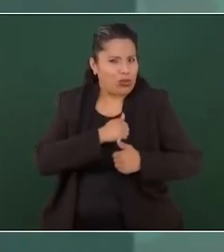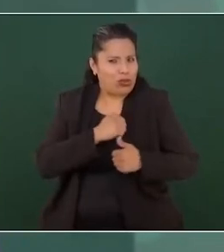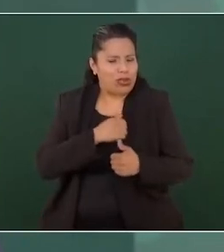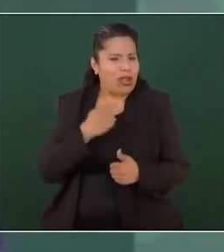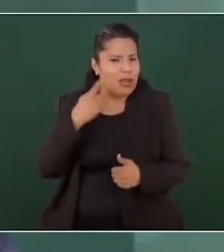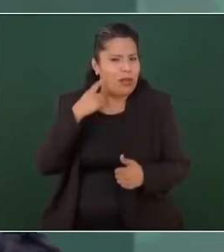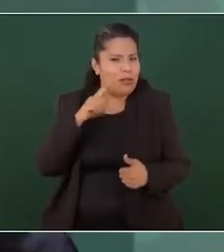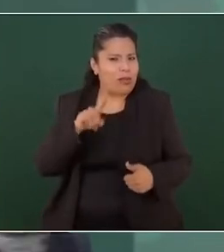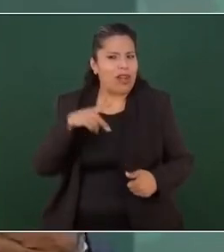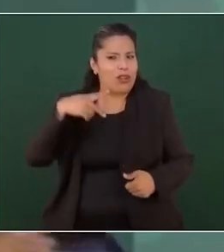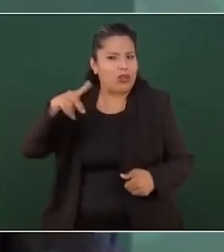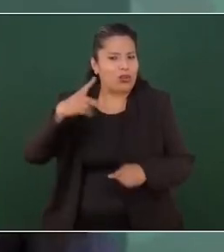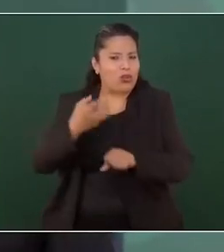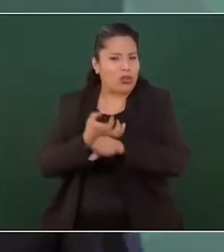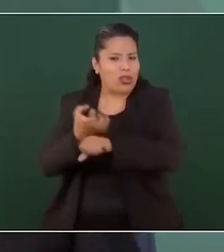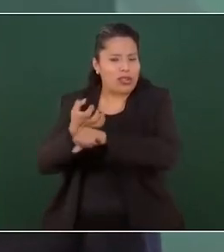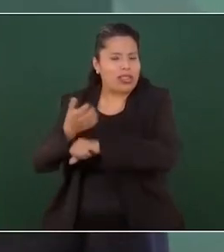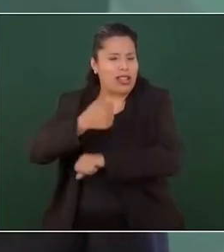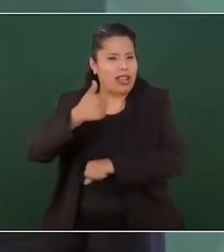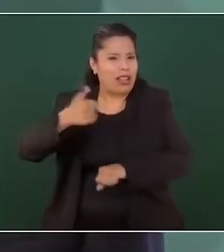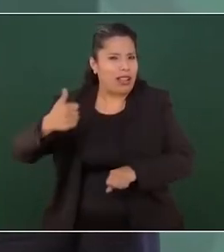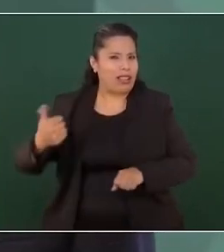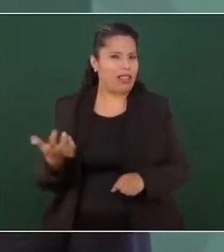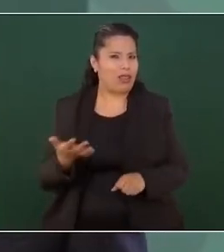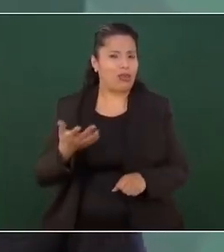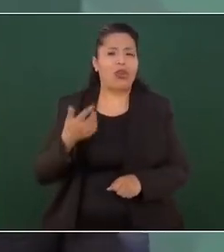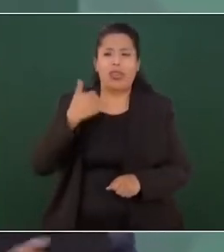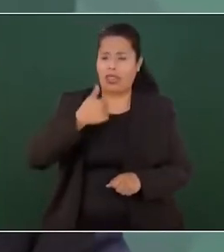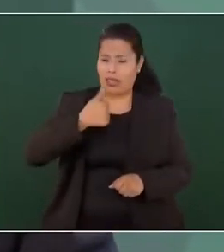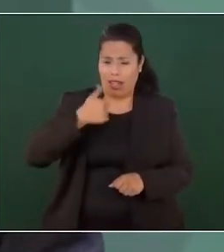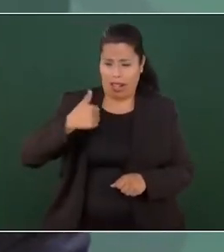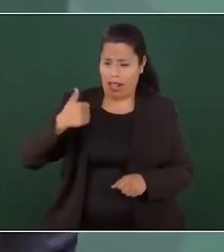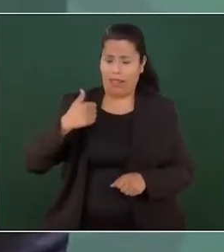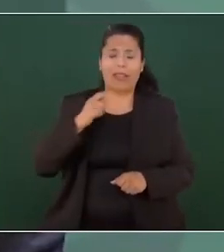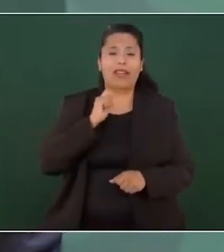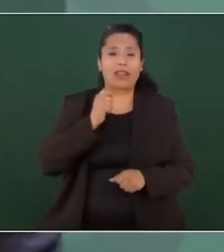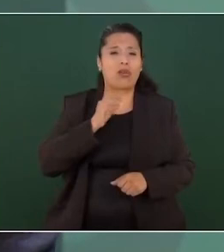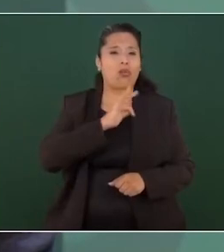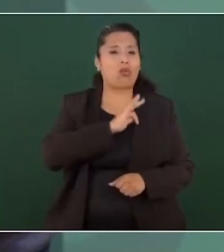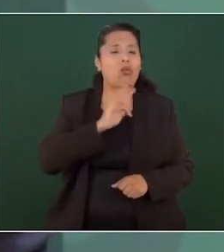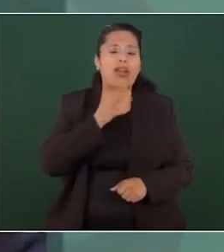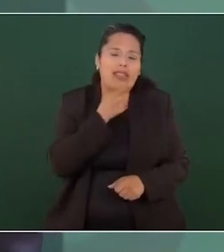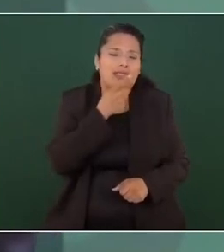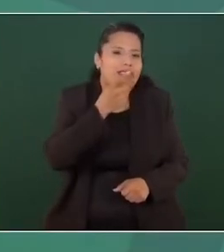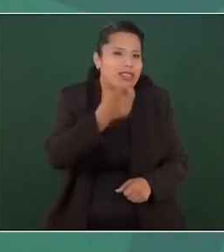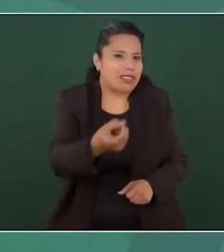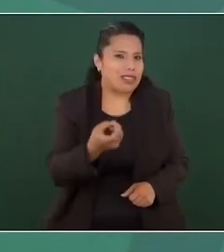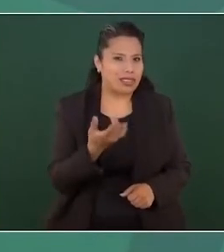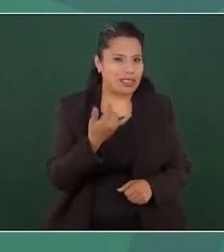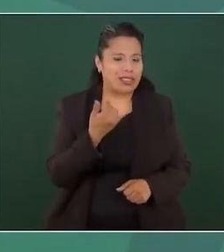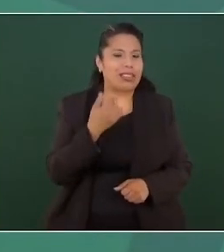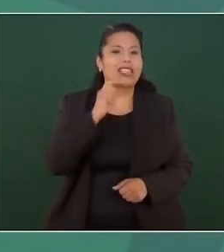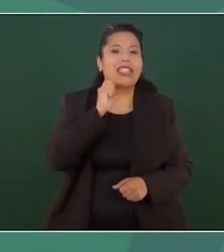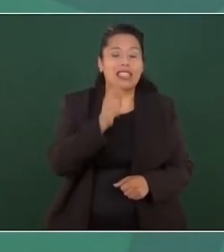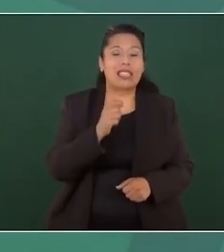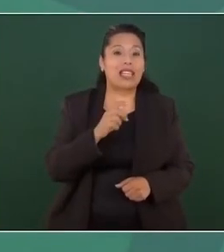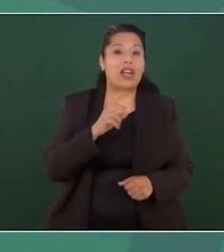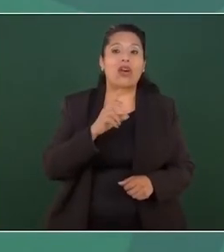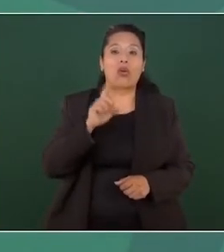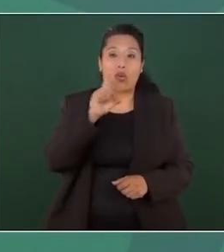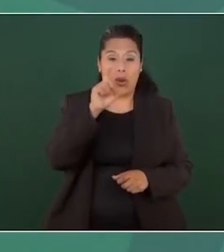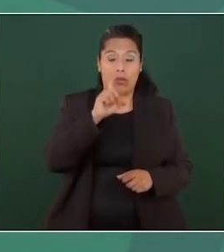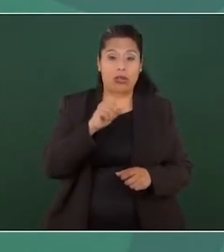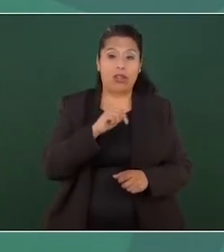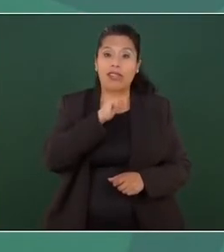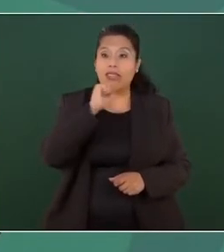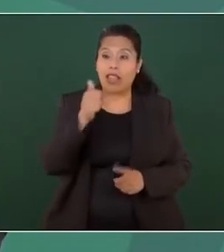expresar si ellos, sin el apoyo de la Secretaría de la Defensa, sin el apoyo de